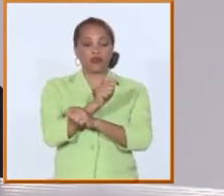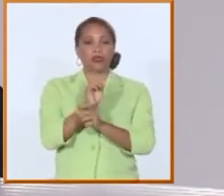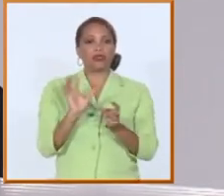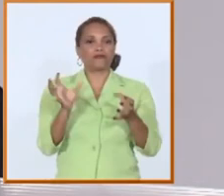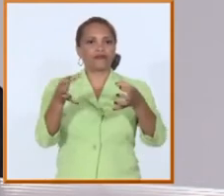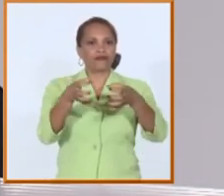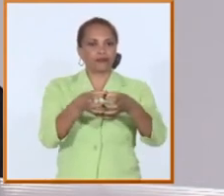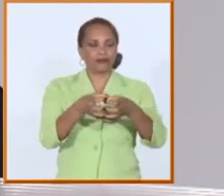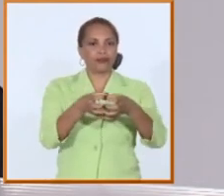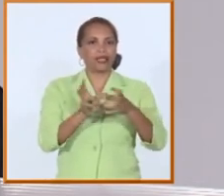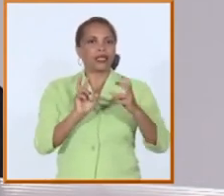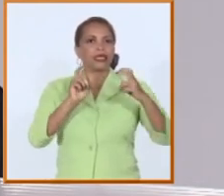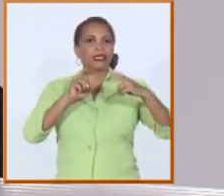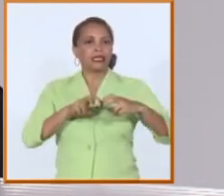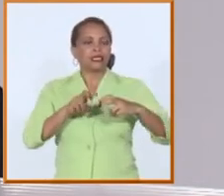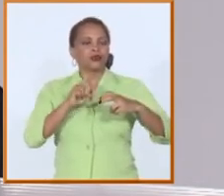lugar